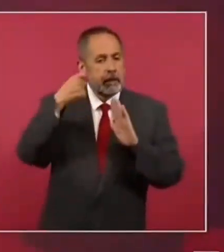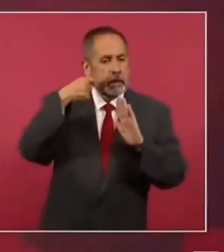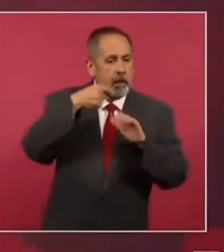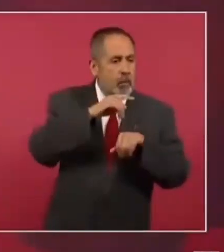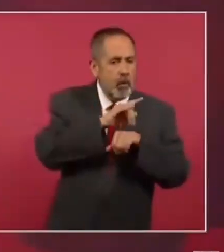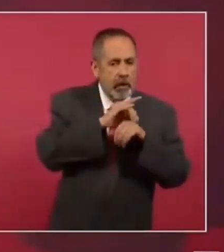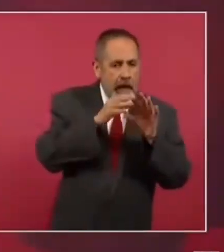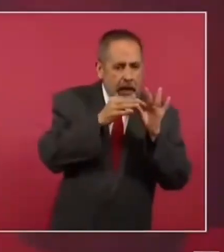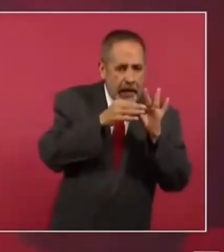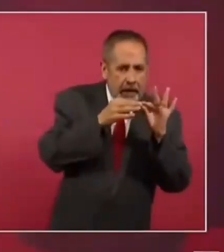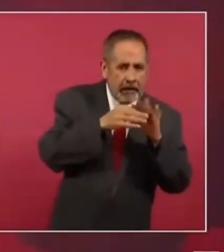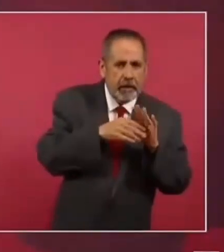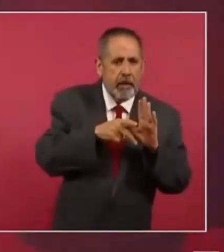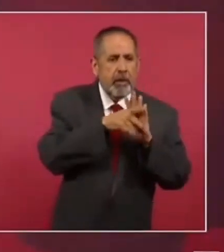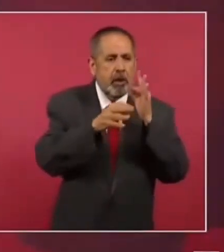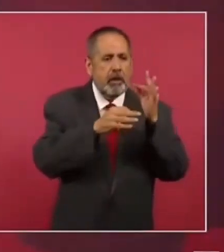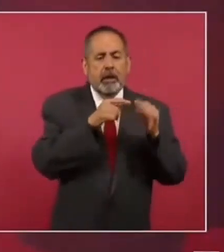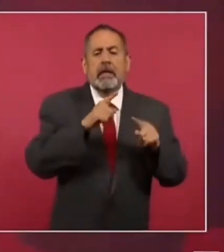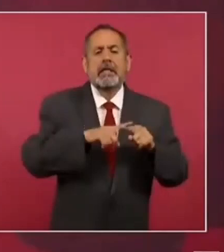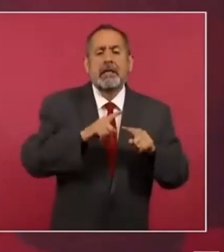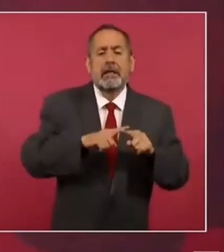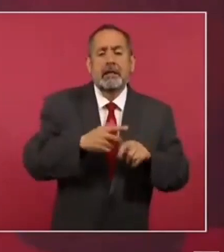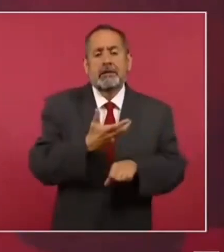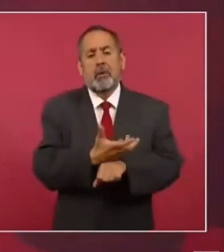de un periodista estadounidense.